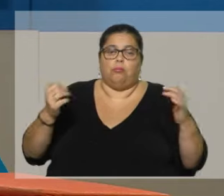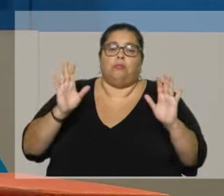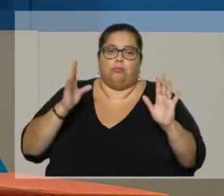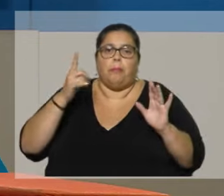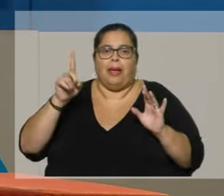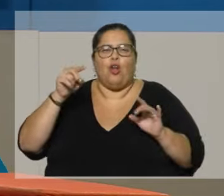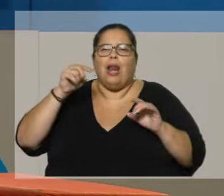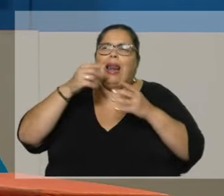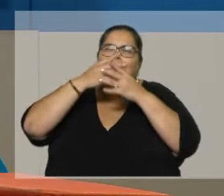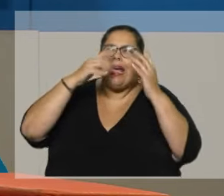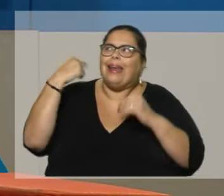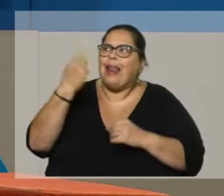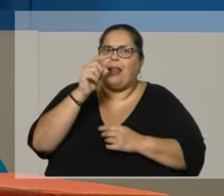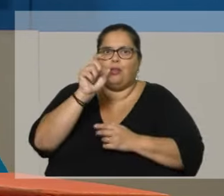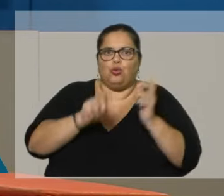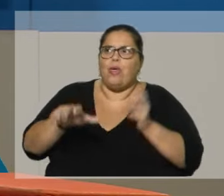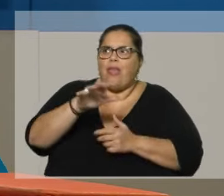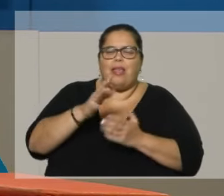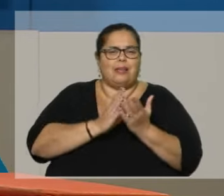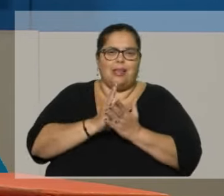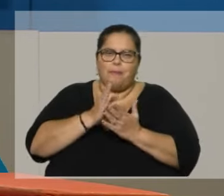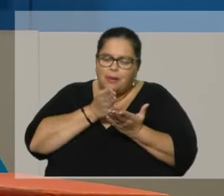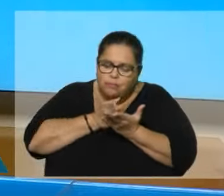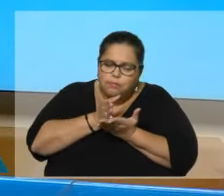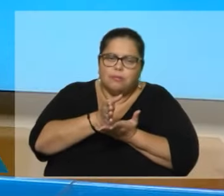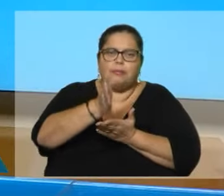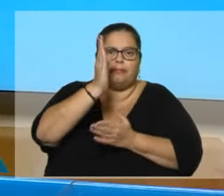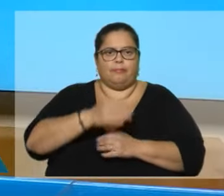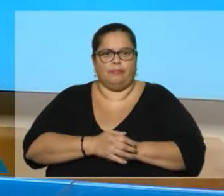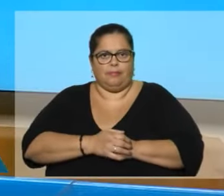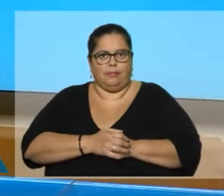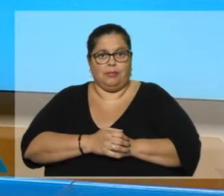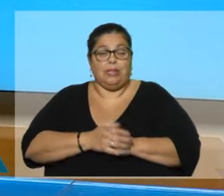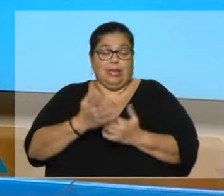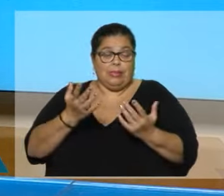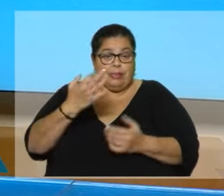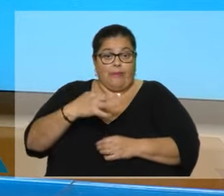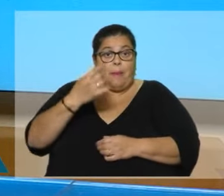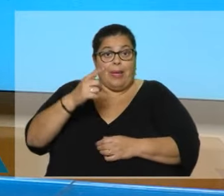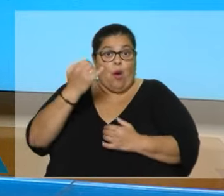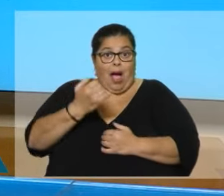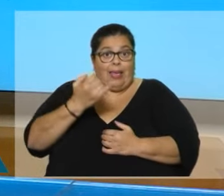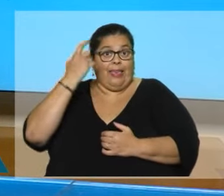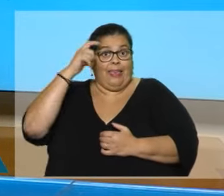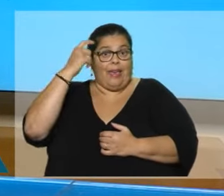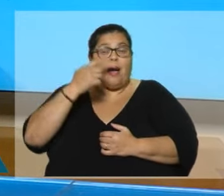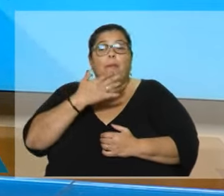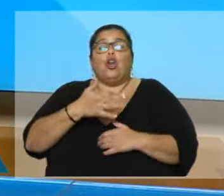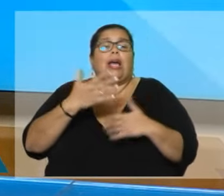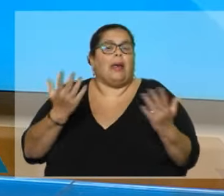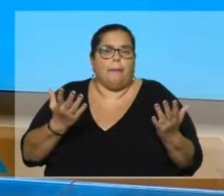centrada y muy cabal. No, está bien, pero proyectos, ideas extremas. Yo pensaba, por ejemplo,